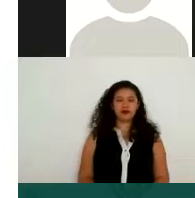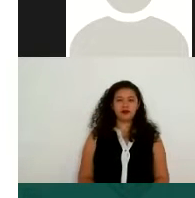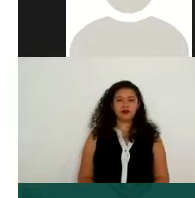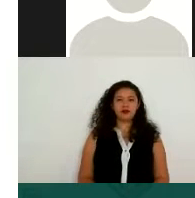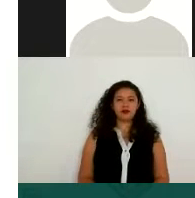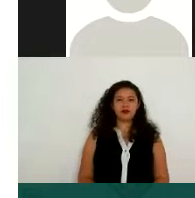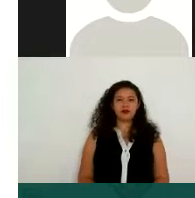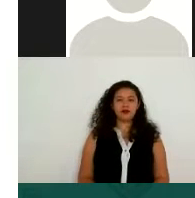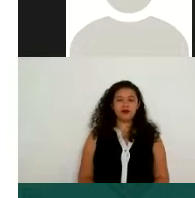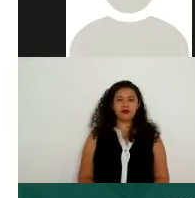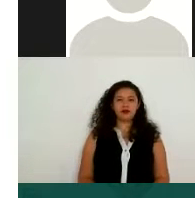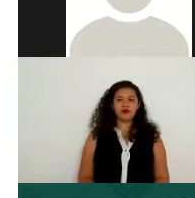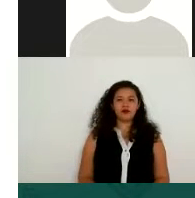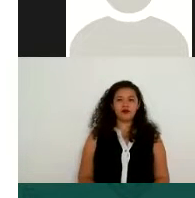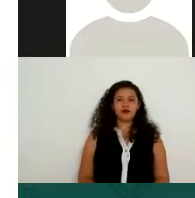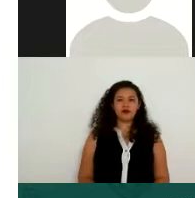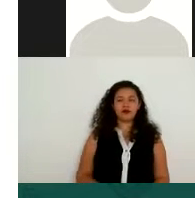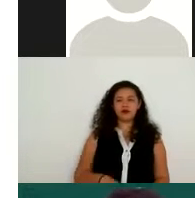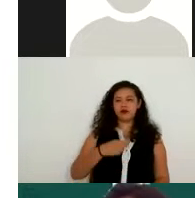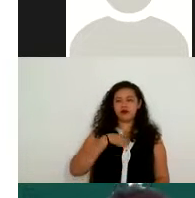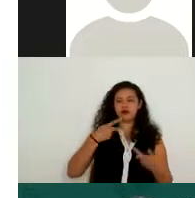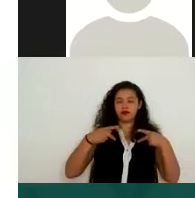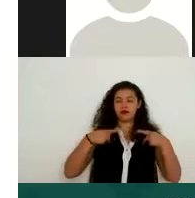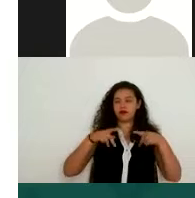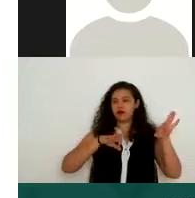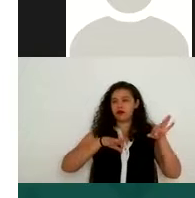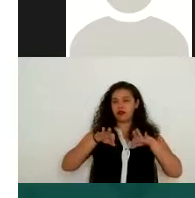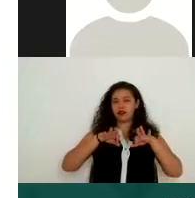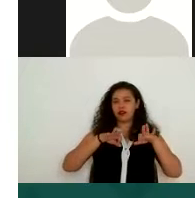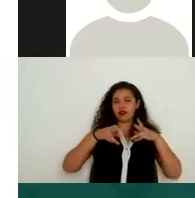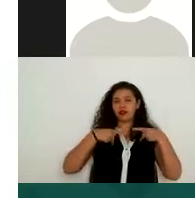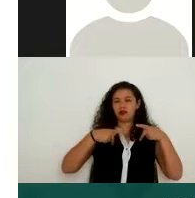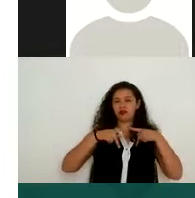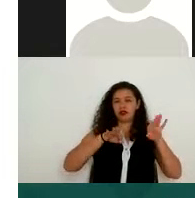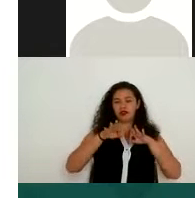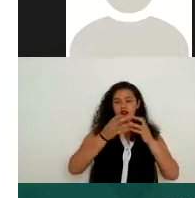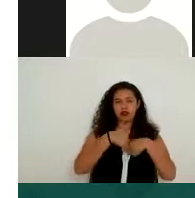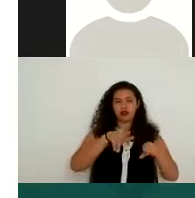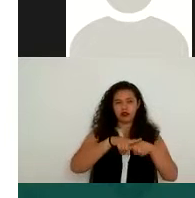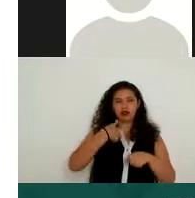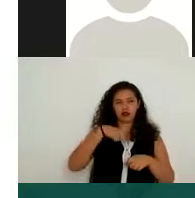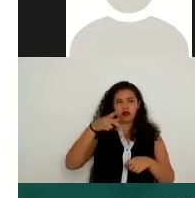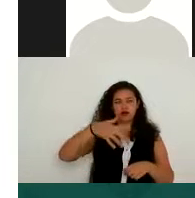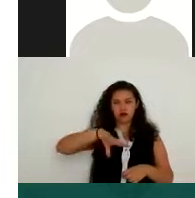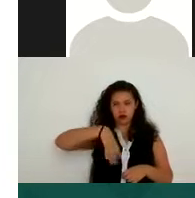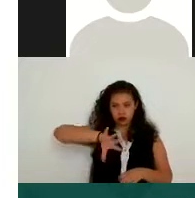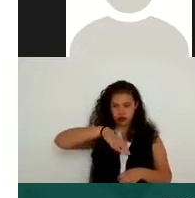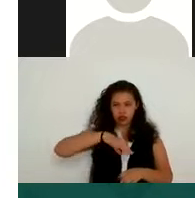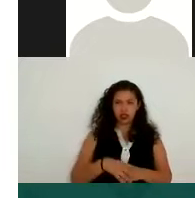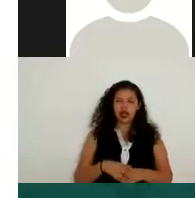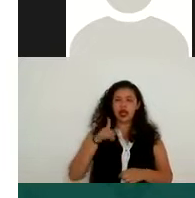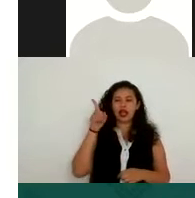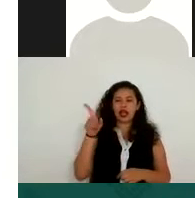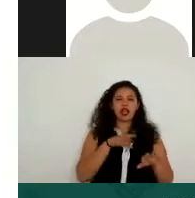estoy buscando a una persona, que es trabajadora social, que trabaja, que labora en,